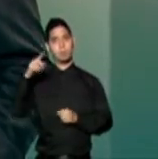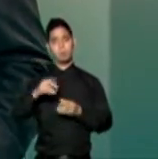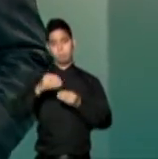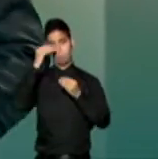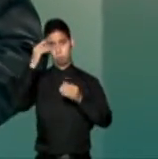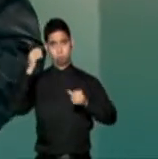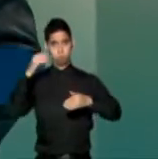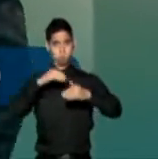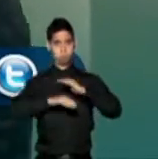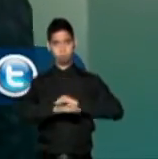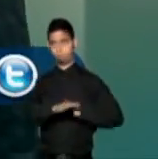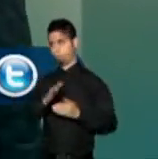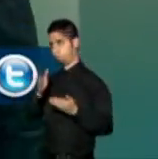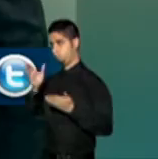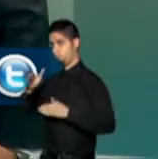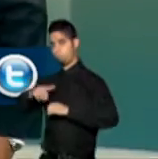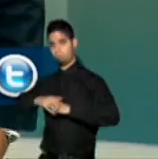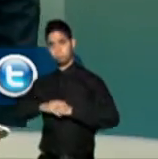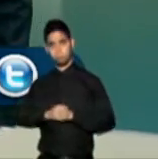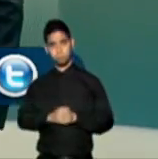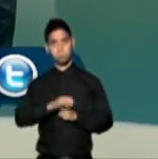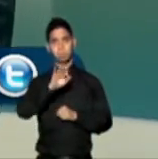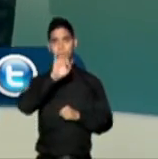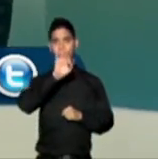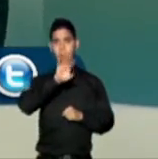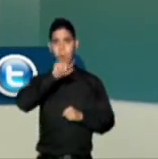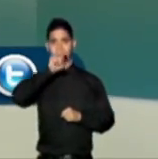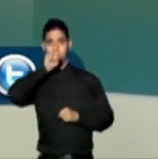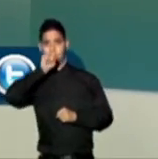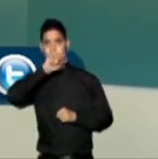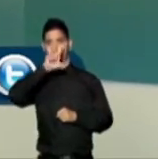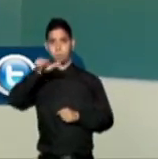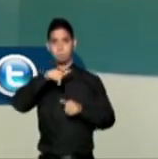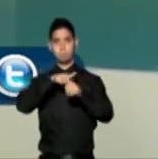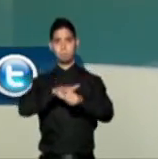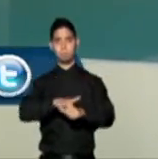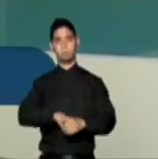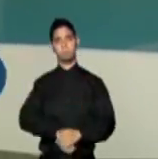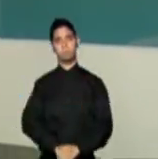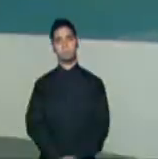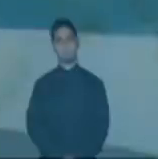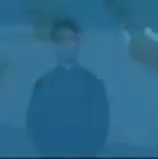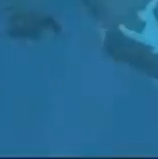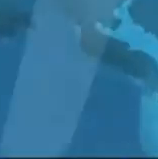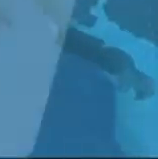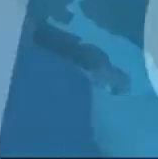y otras noticias visite nuestra página wpr.pr y síganos en nuestras redes en Facebook y Twitter.